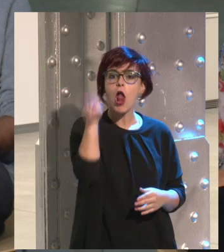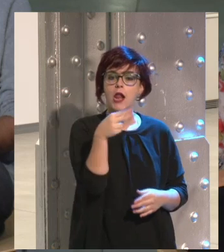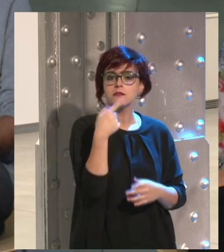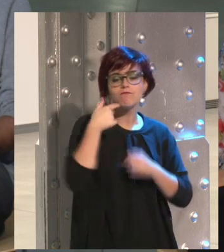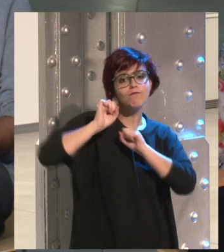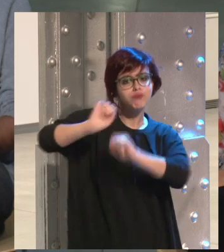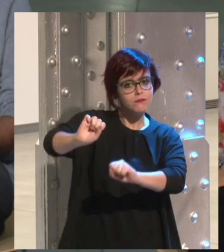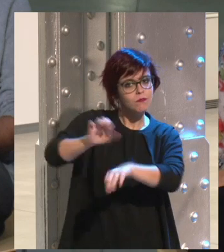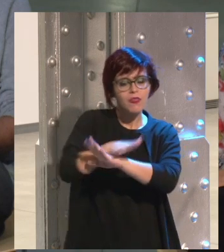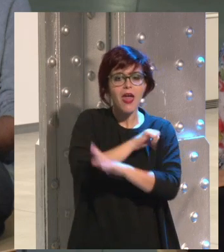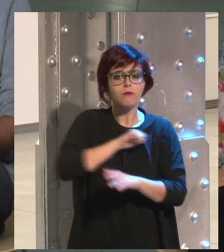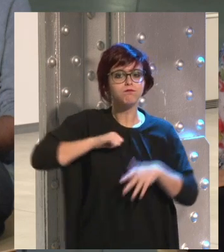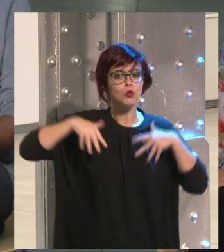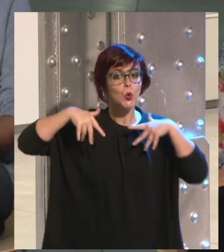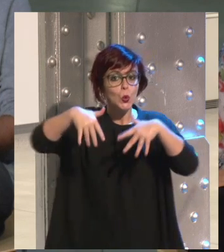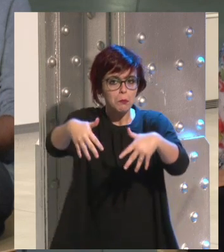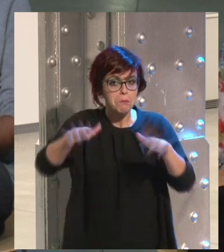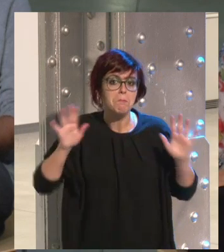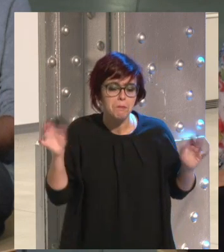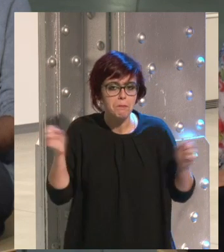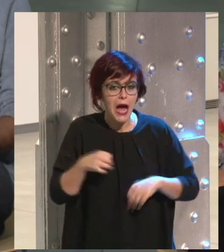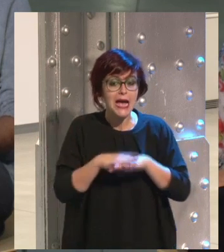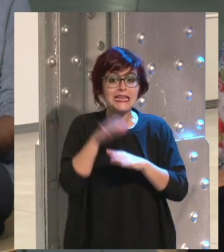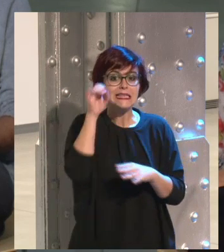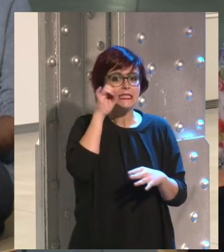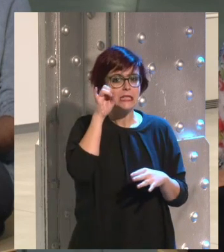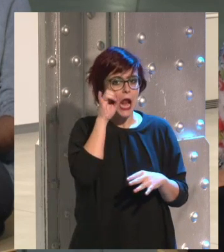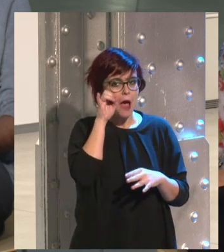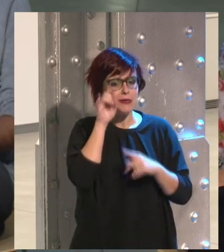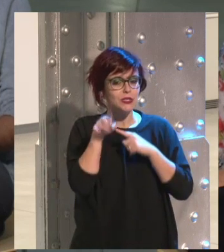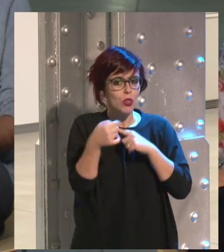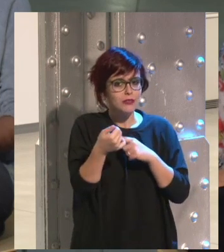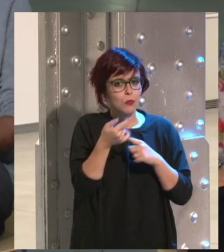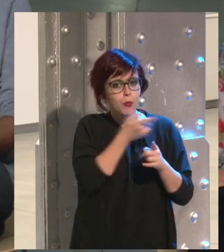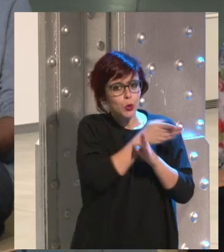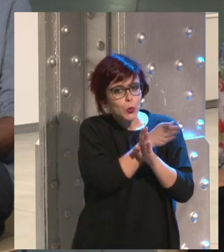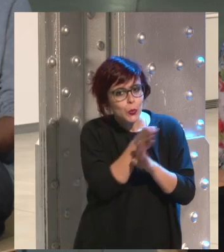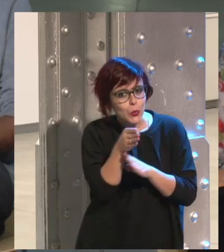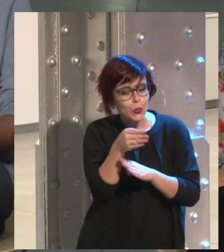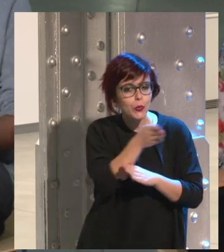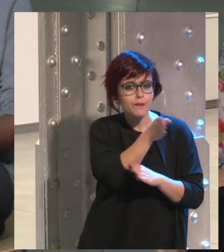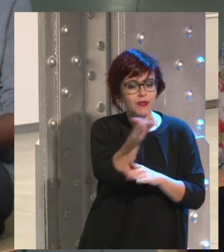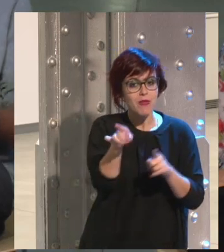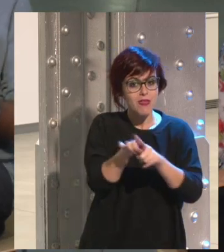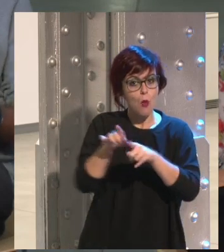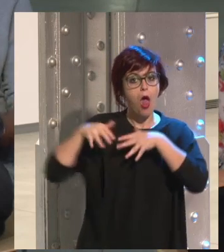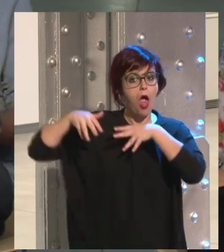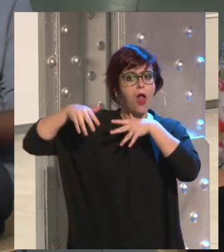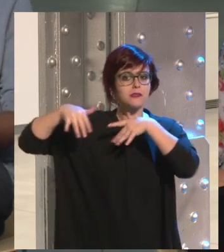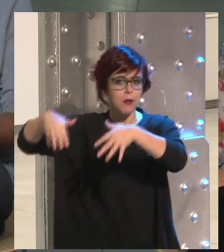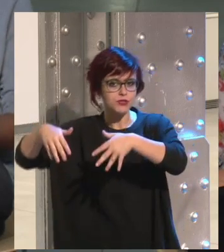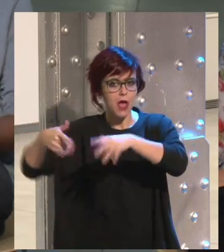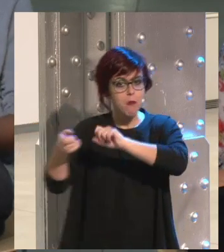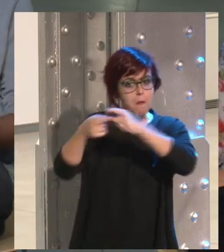decidió ir por su cuenta. Entonces, ¿Instagram qué tuvo que hacer? Pues ir contrando todas las competencias e